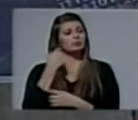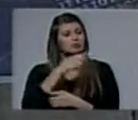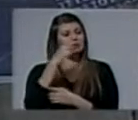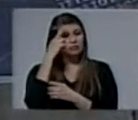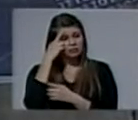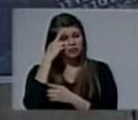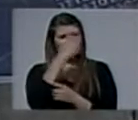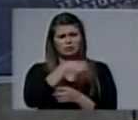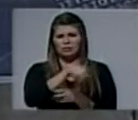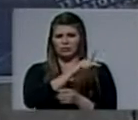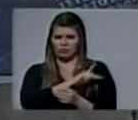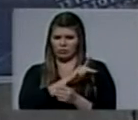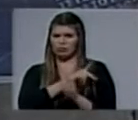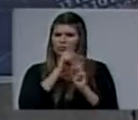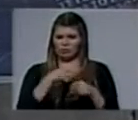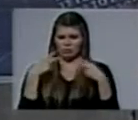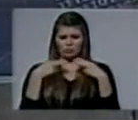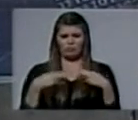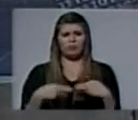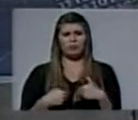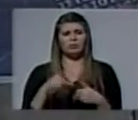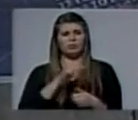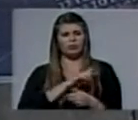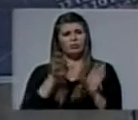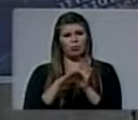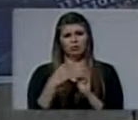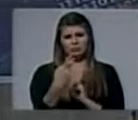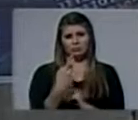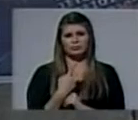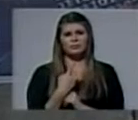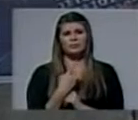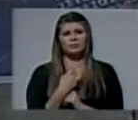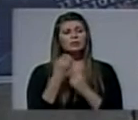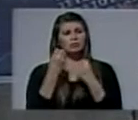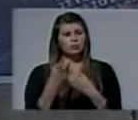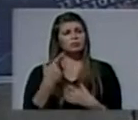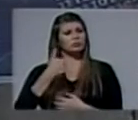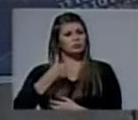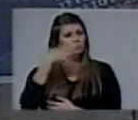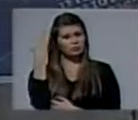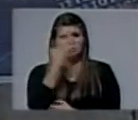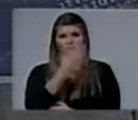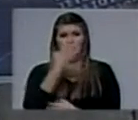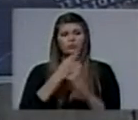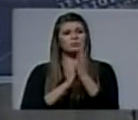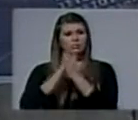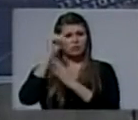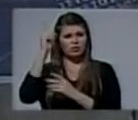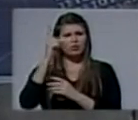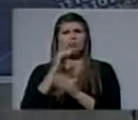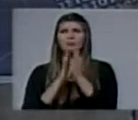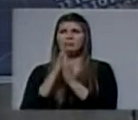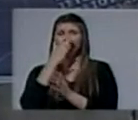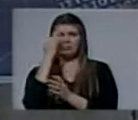estas personas son seres humanos como vos y como yo. Estoy convencido de que Dios no los